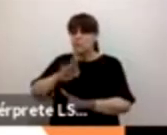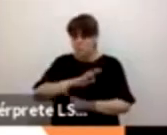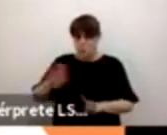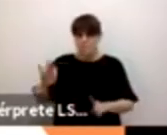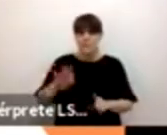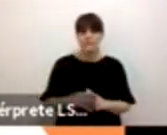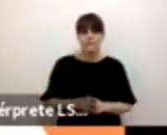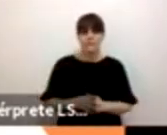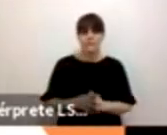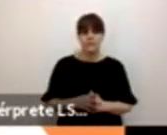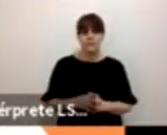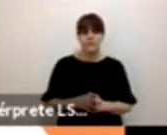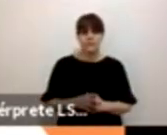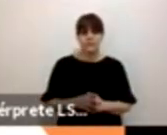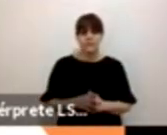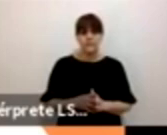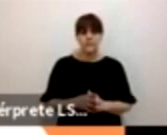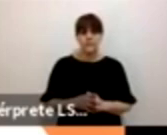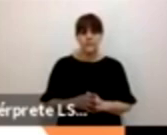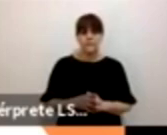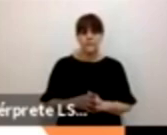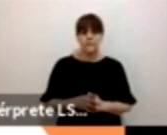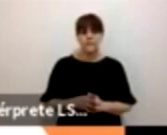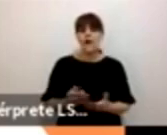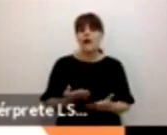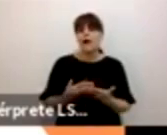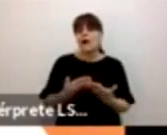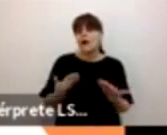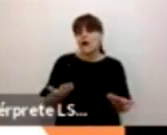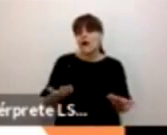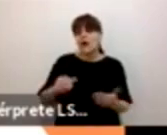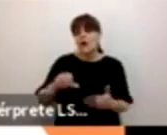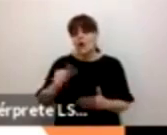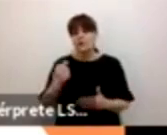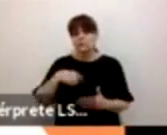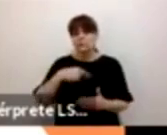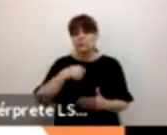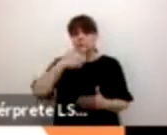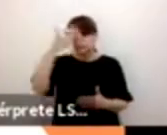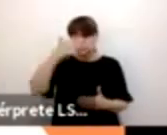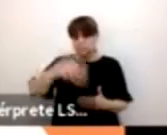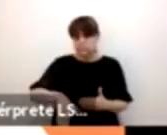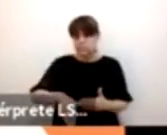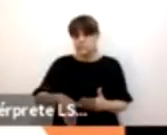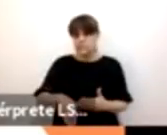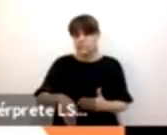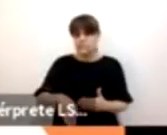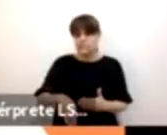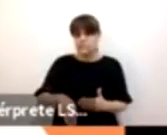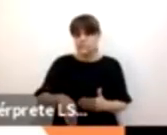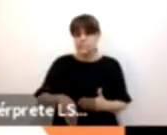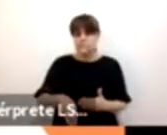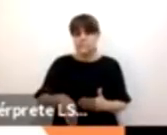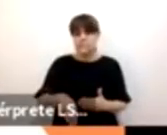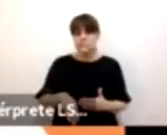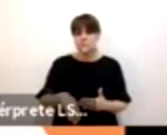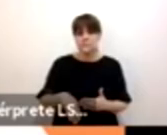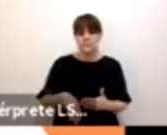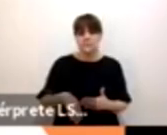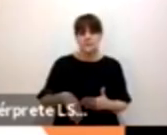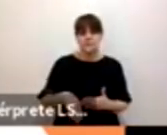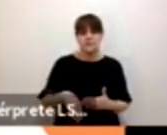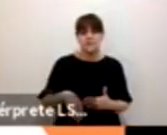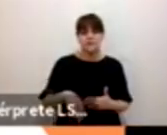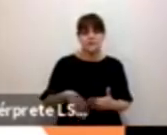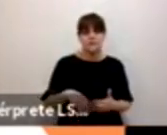Algo que también reconocemos mucho es la dimensión androcéntrica y adultocéntrica de